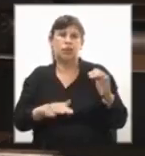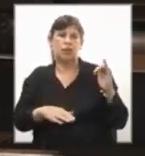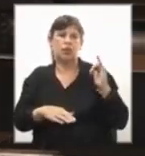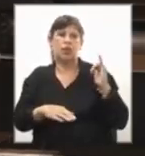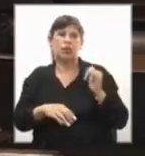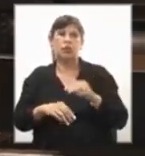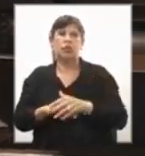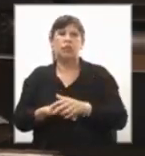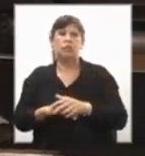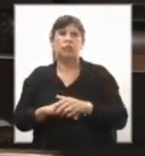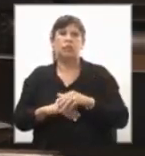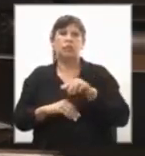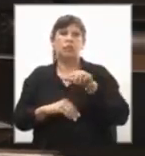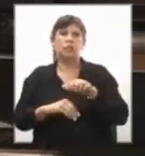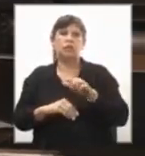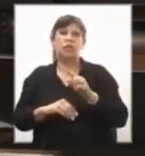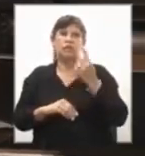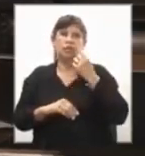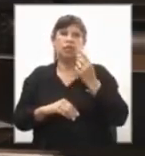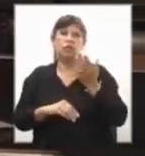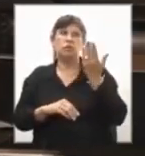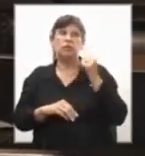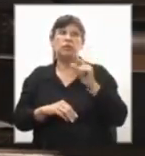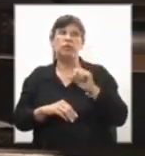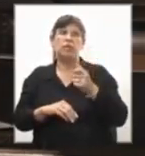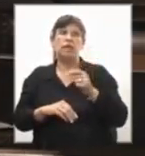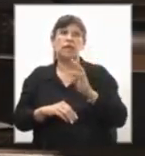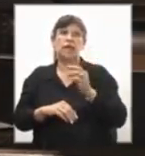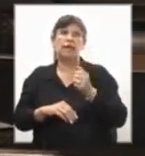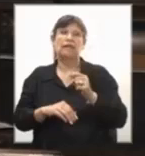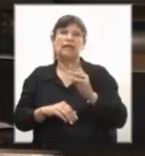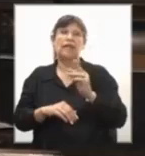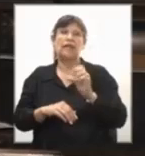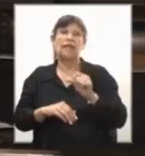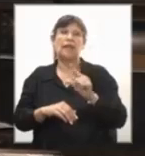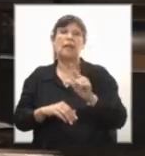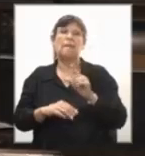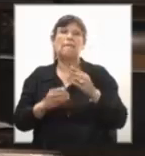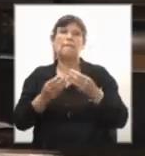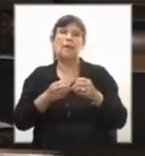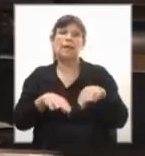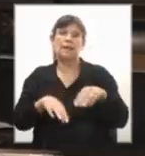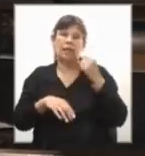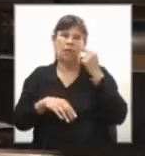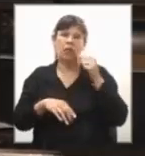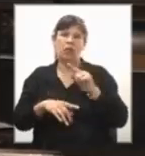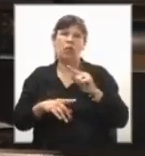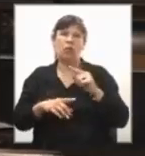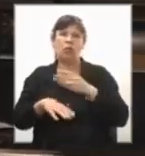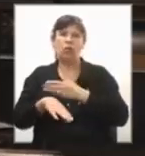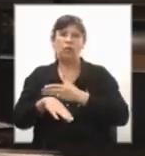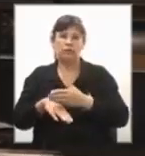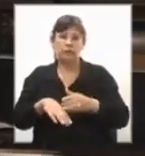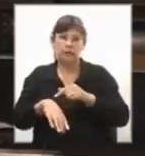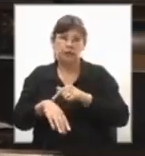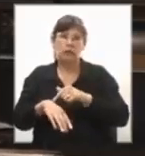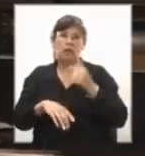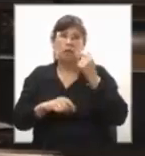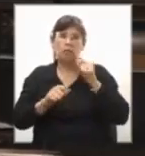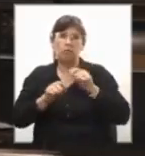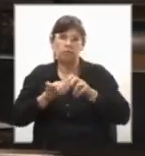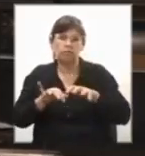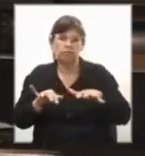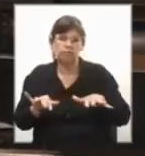Colonia, en la zona que se conocía como la Lata del Perdido, lo que con el corredor de tiempo y en función de la